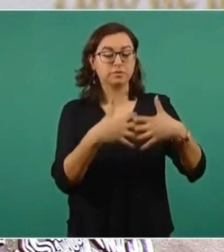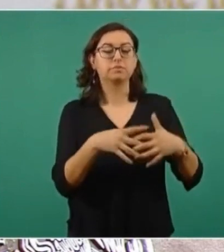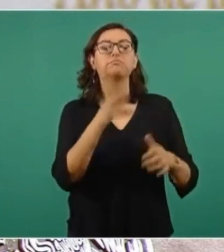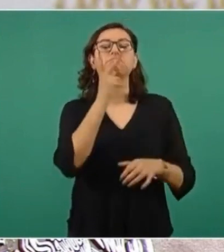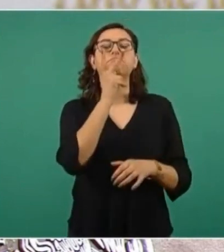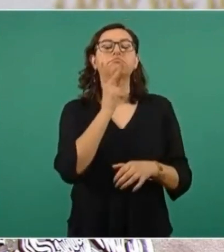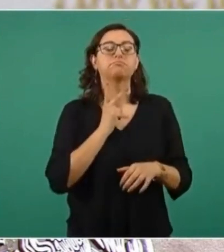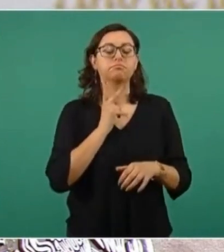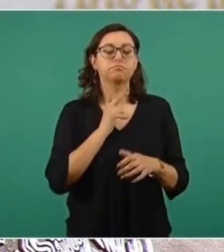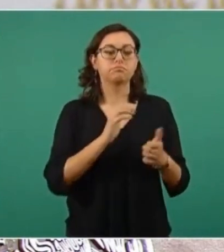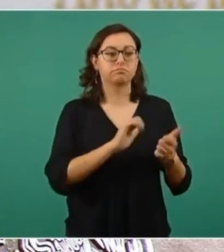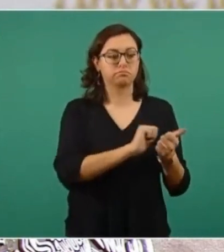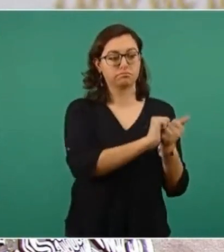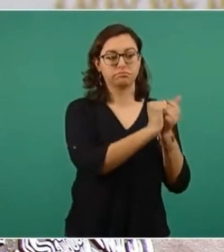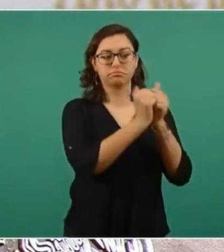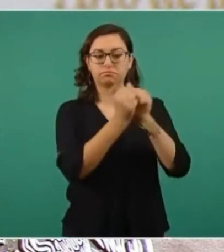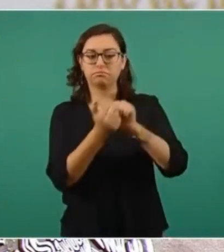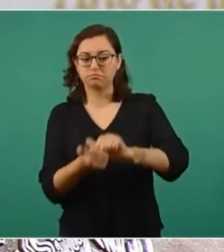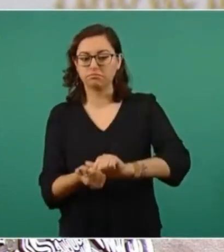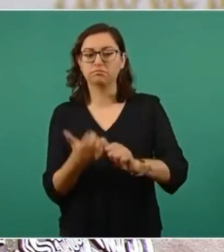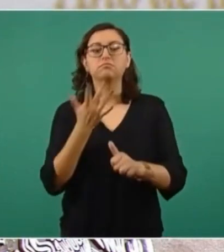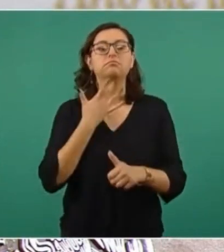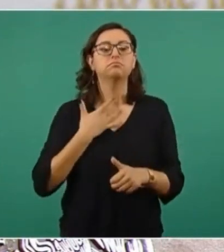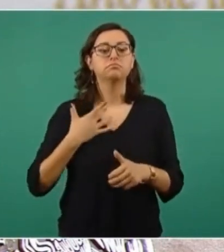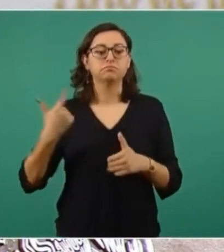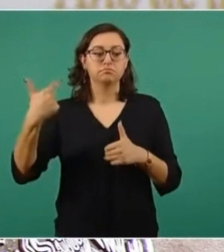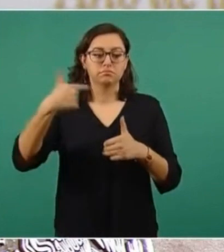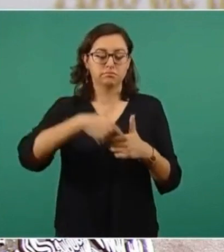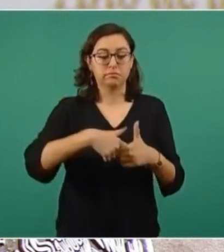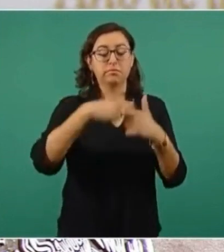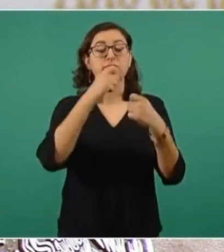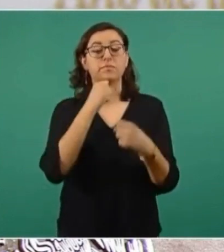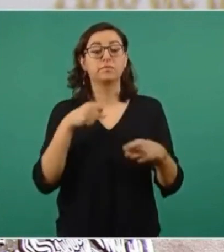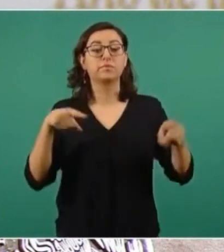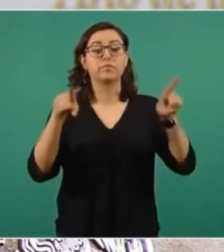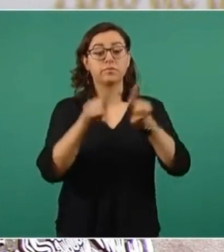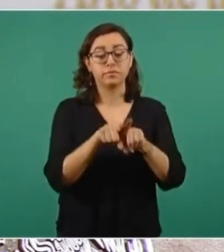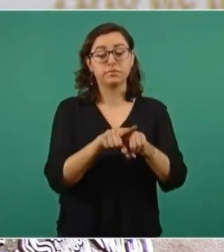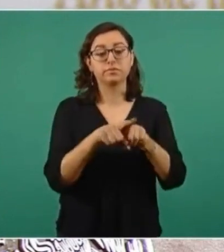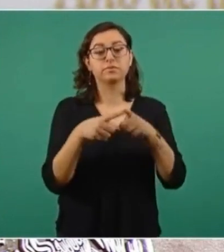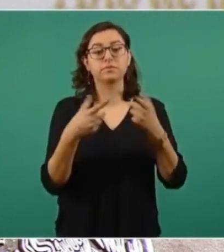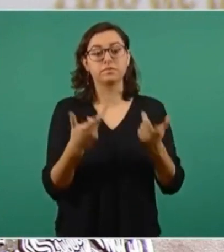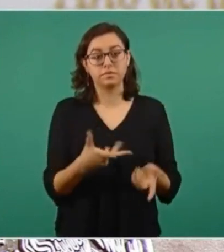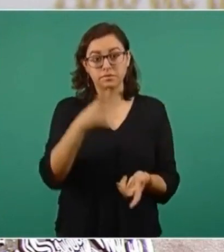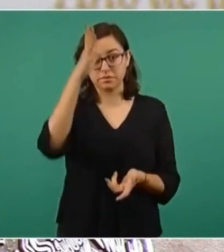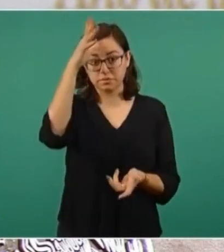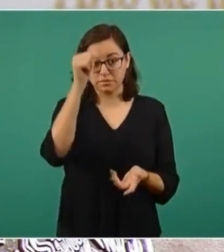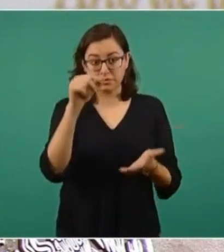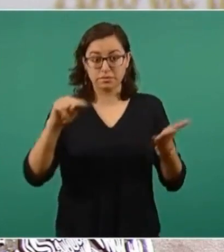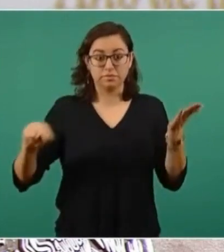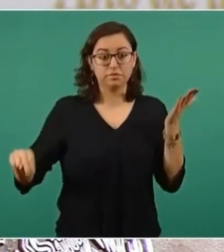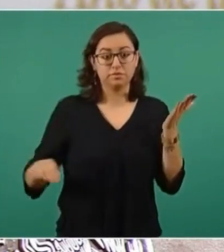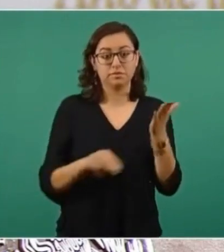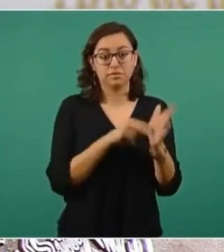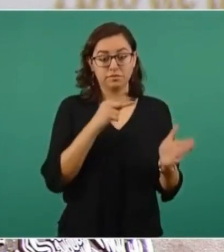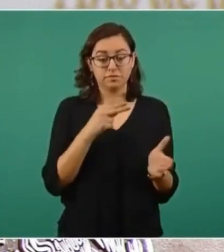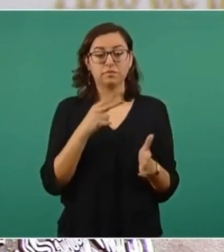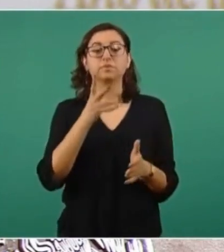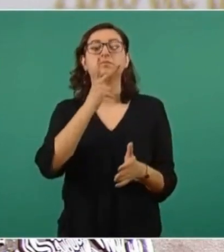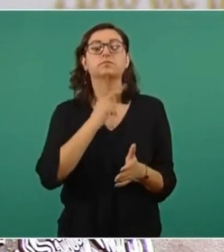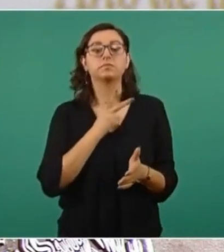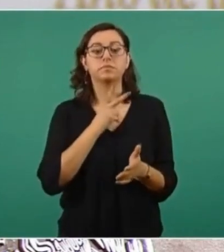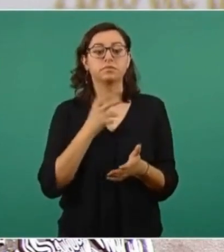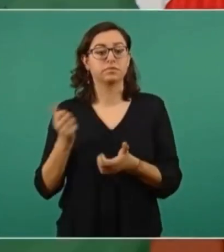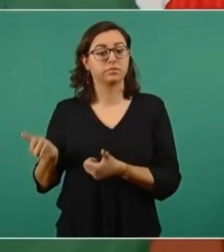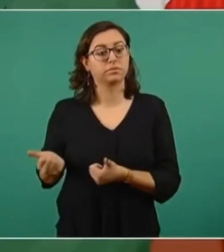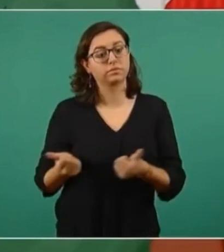pesado y además se firmó un acuerdo de suministro de crudo maya a la refinería por